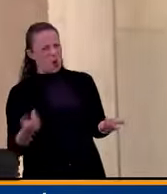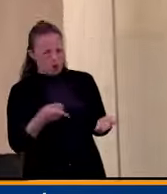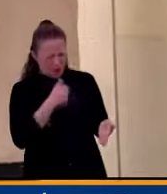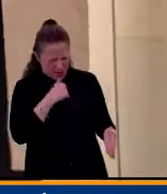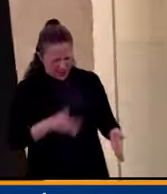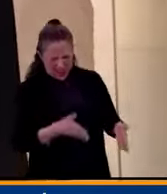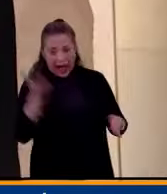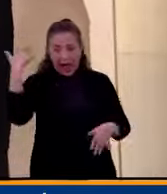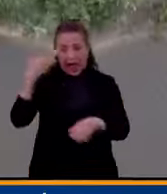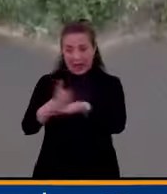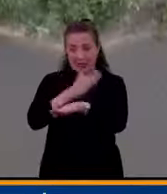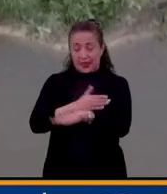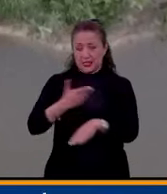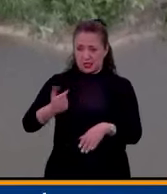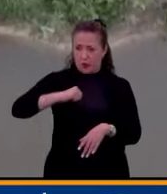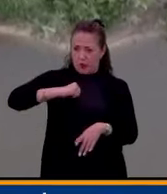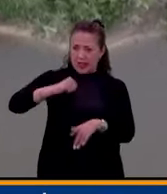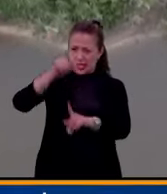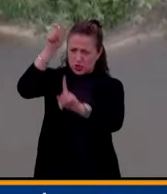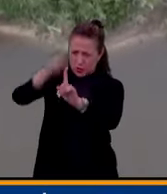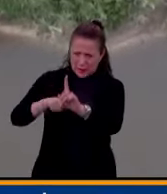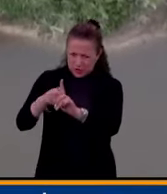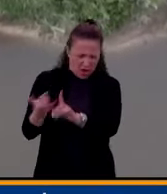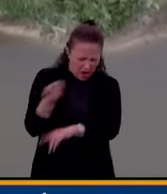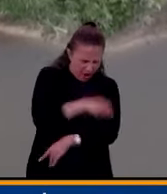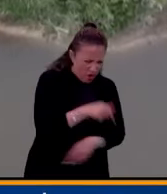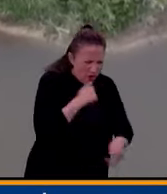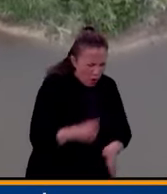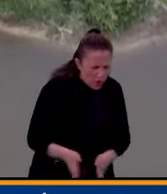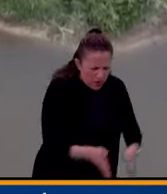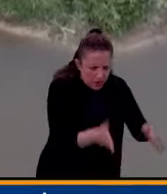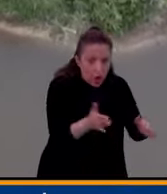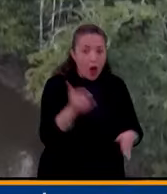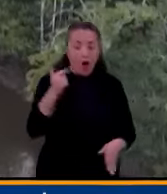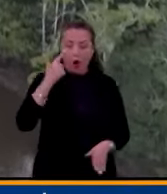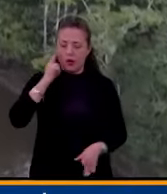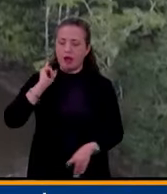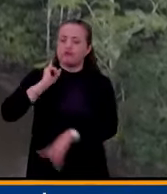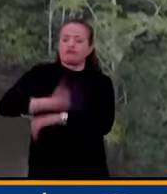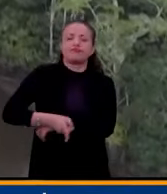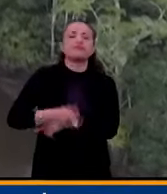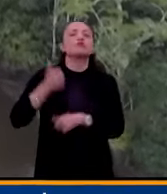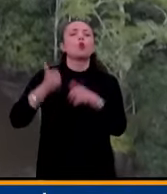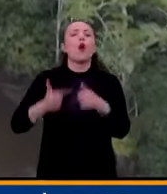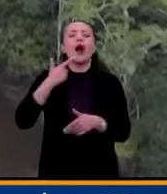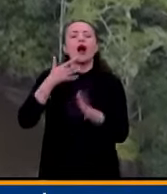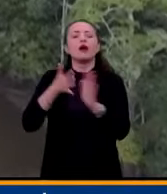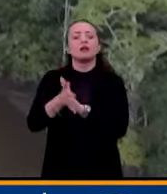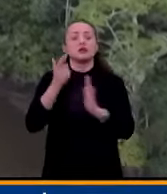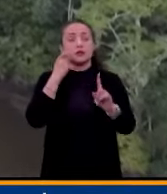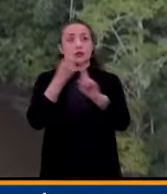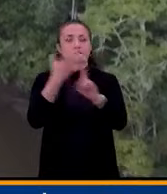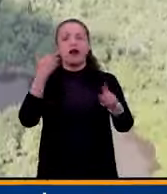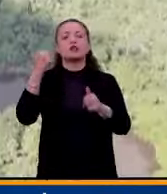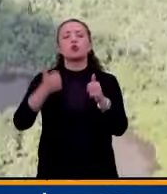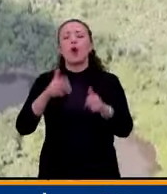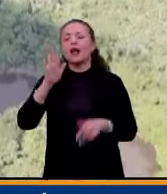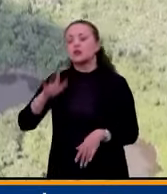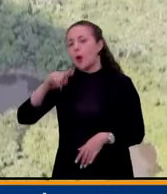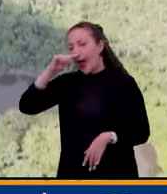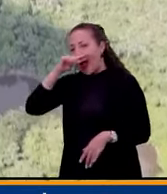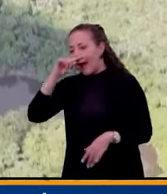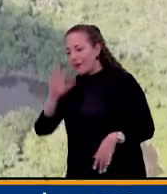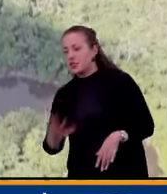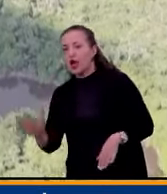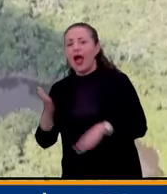persona a un río, llegó un nuevo fallo aún más impactante, darle derechos a la Amazonía a partir de una